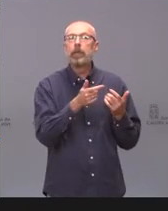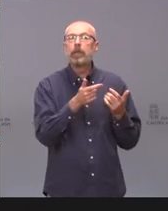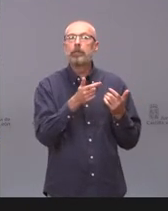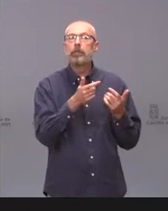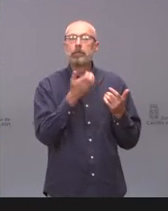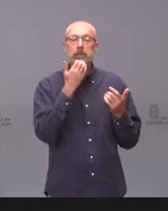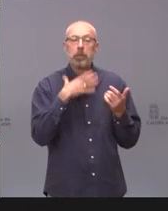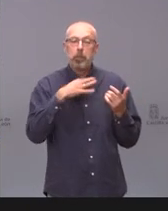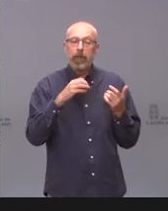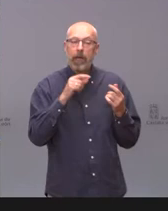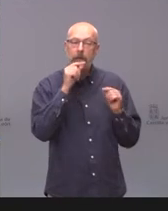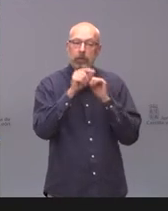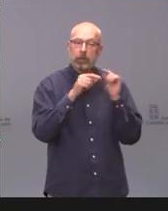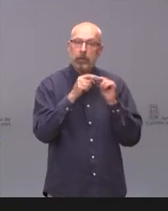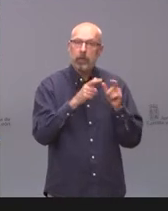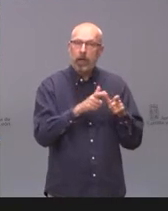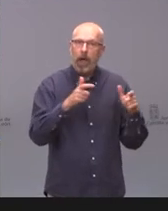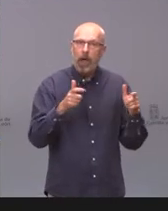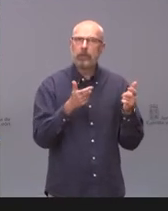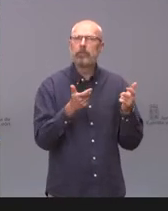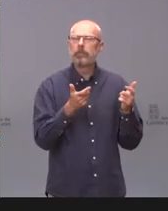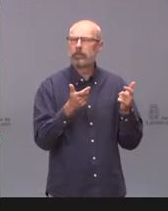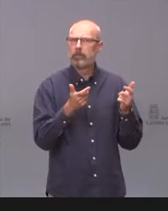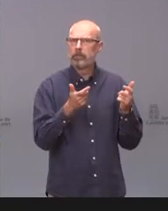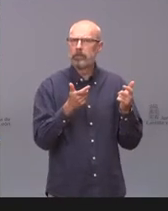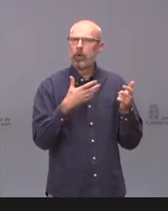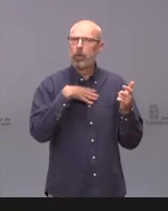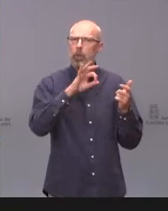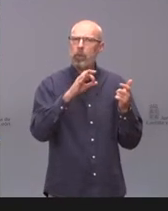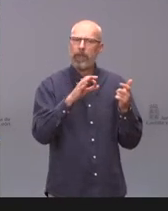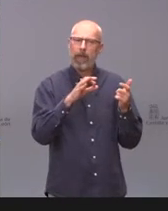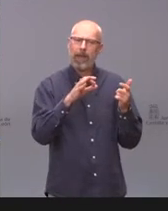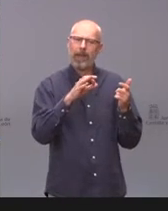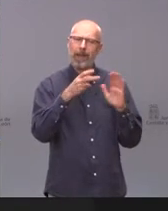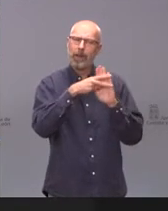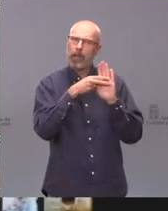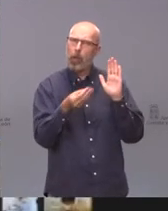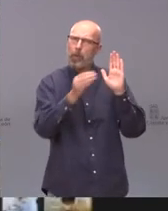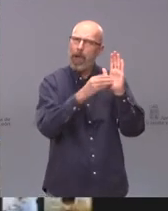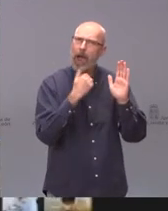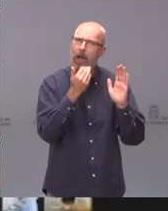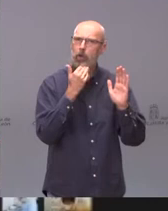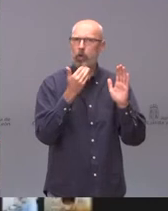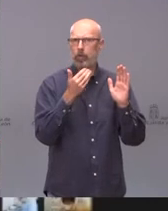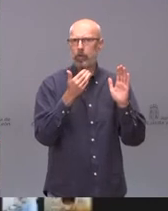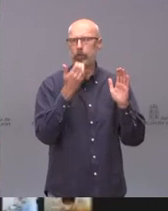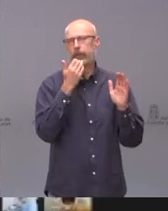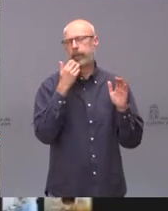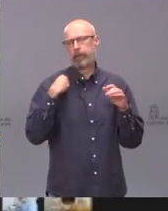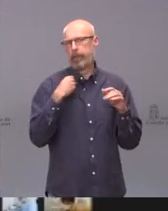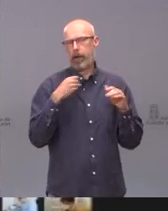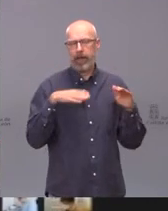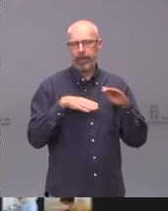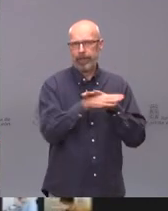plantean realizar otro tipo de restricciones, además del cierre del interior de la hostelería y de las